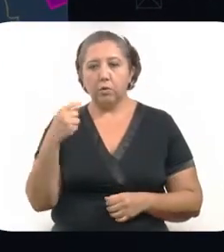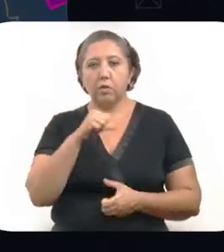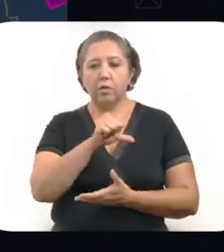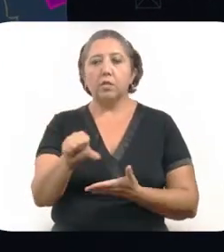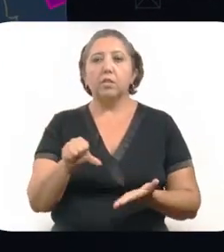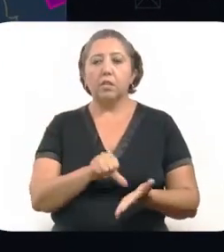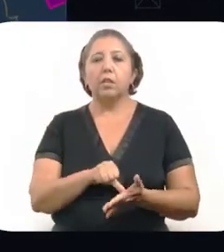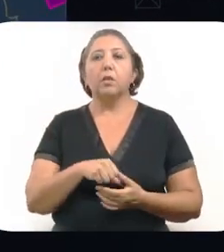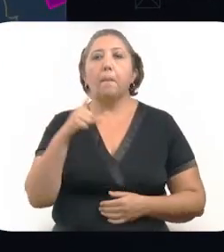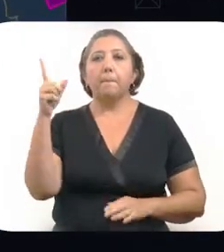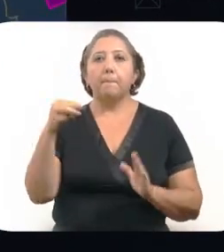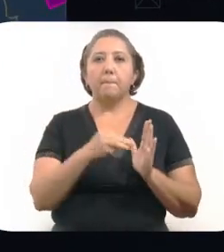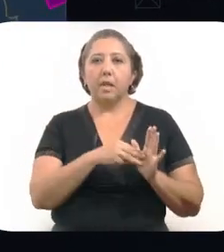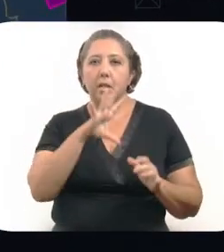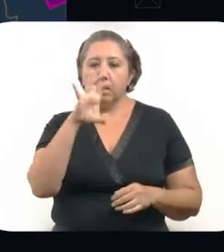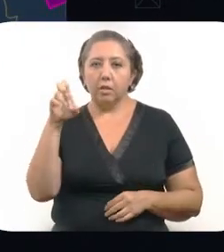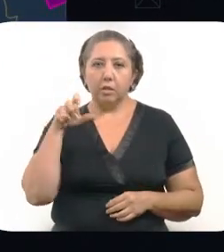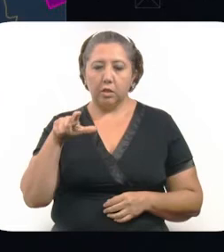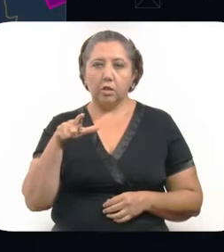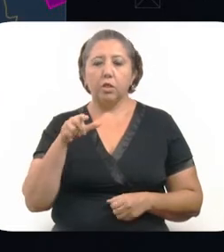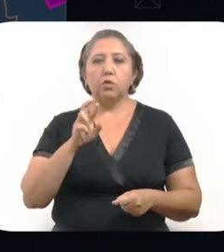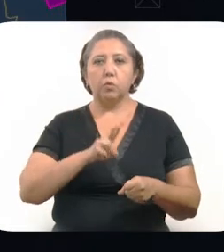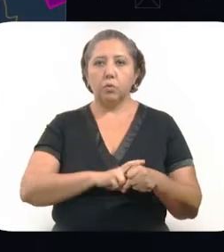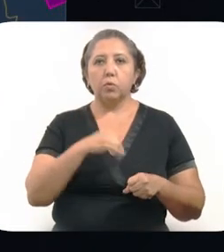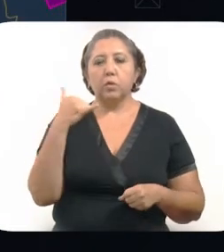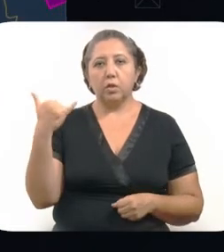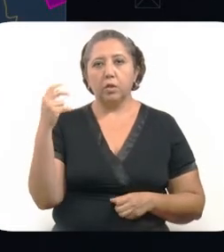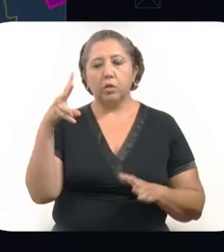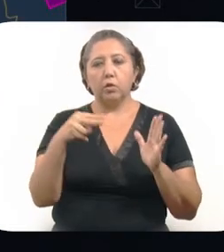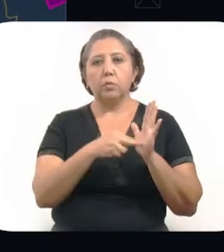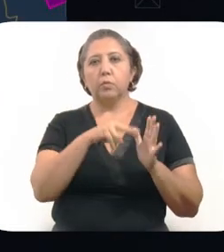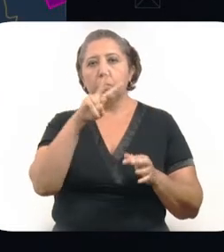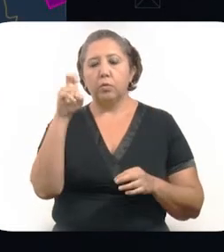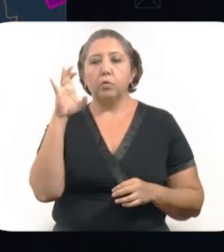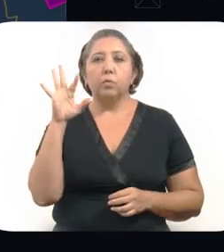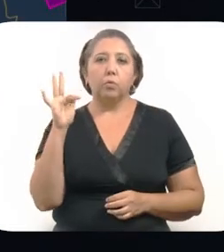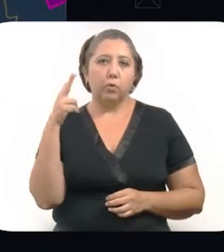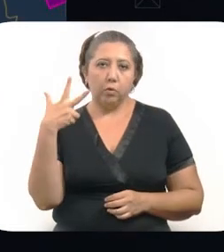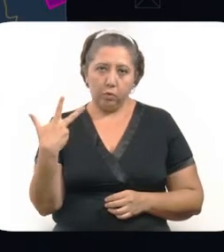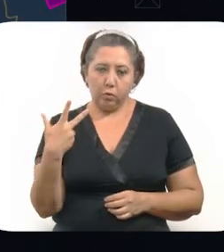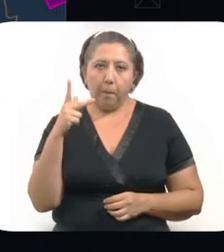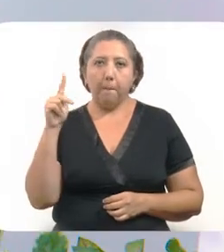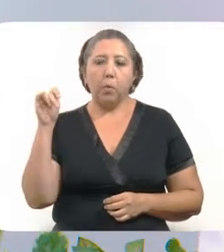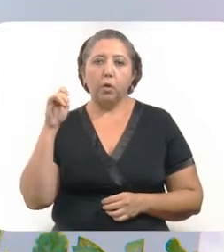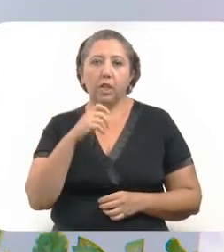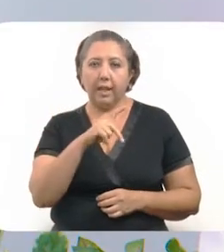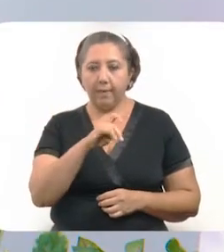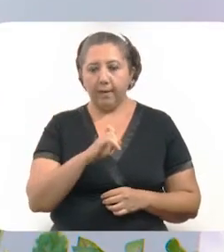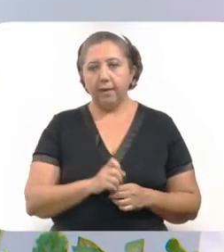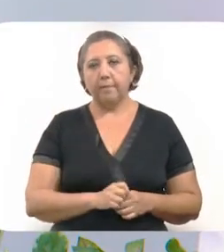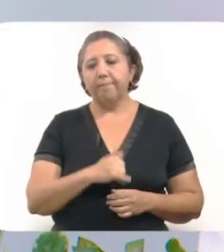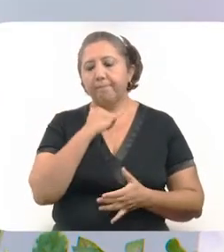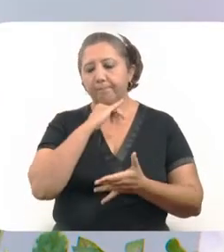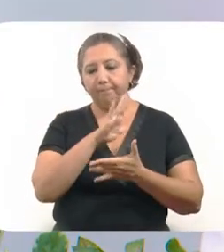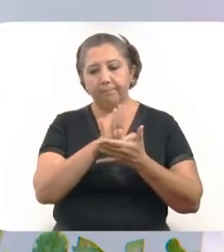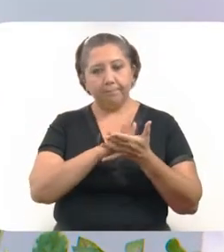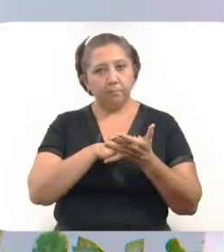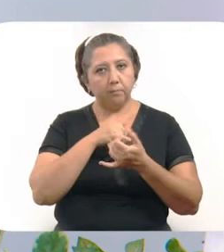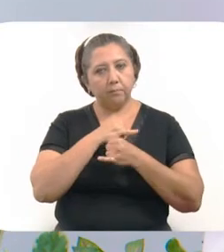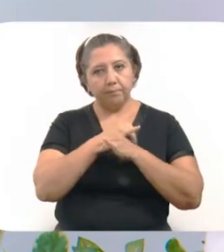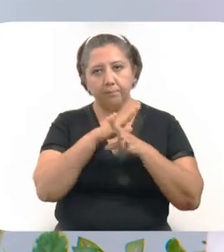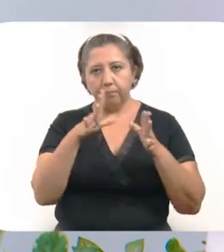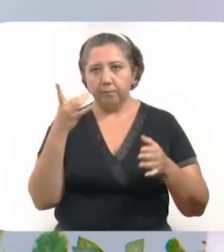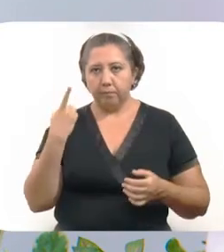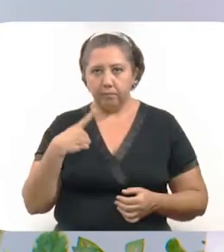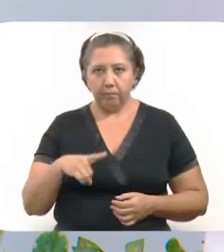centro, 1,517 en la zona sur y 2,248 en la zona puniente. Lamentablemente en este parte